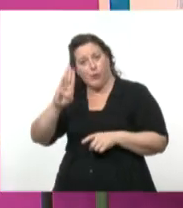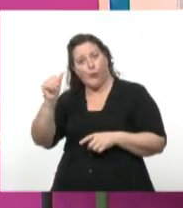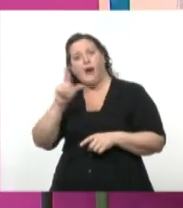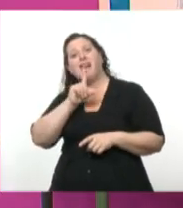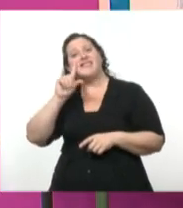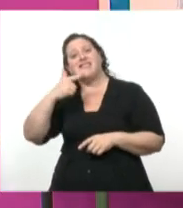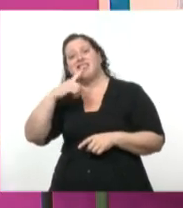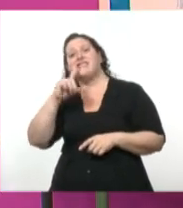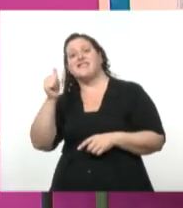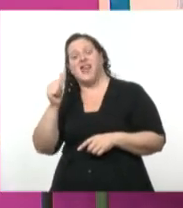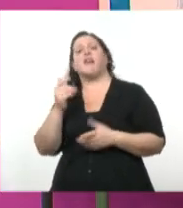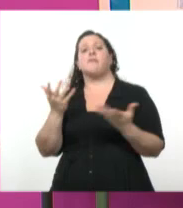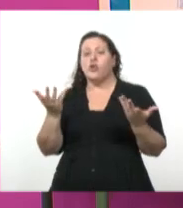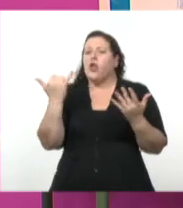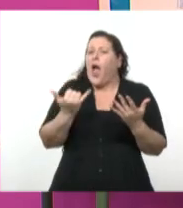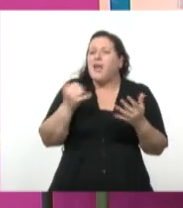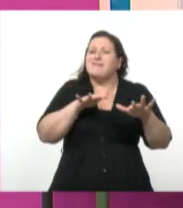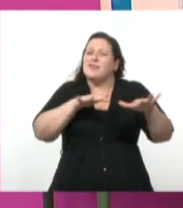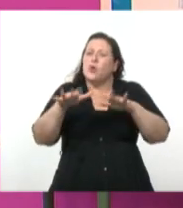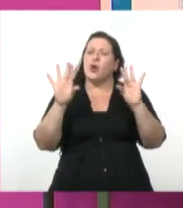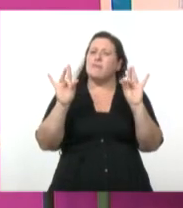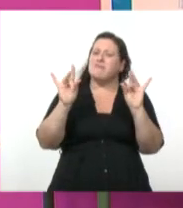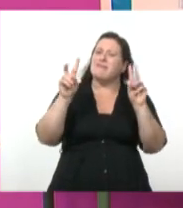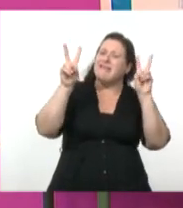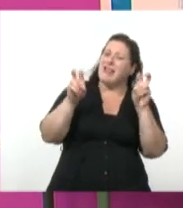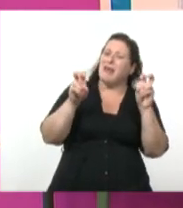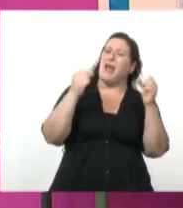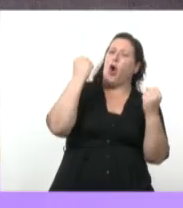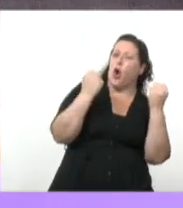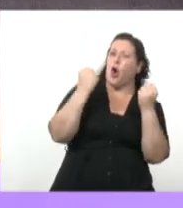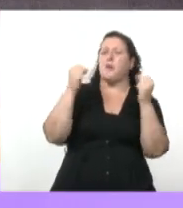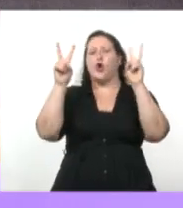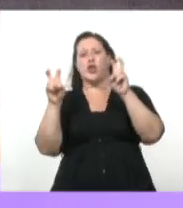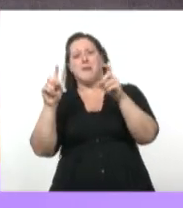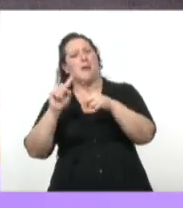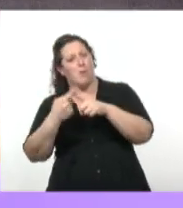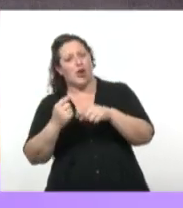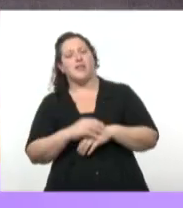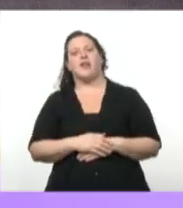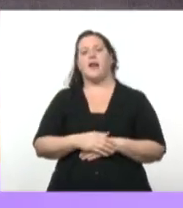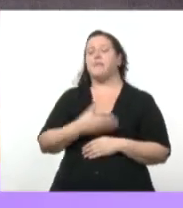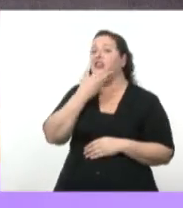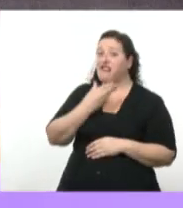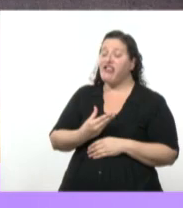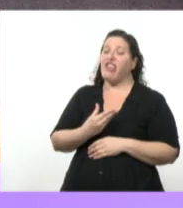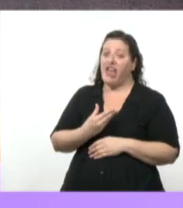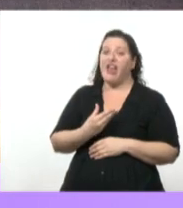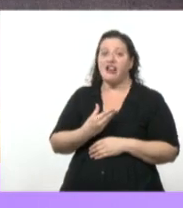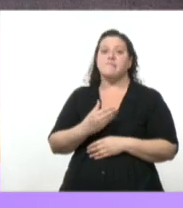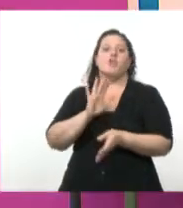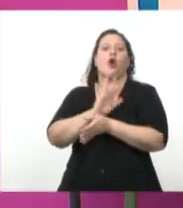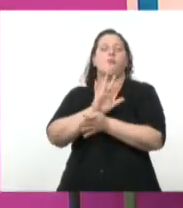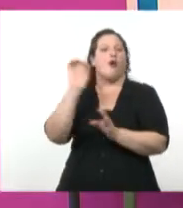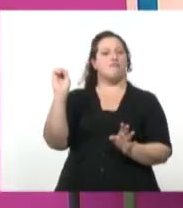complejo respecto a lo político y lo económico. Fidel Castro va a ser un poco la vanguardia de la